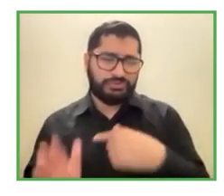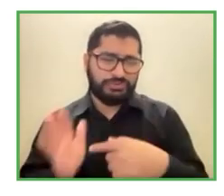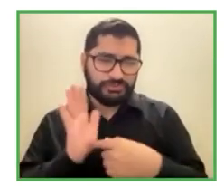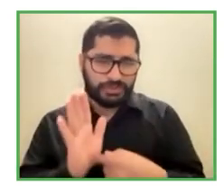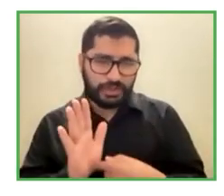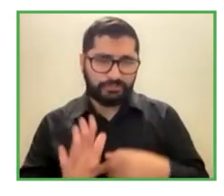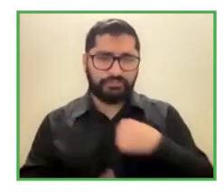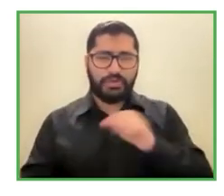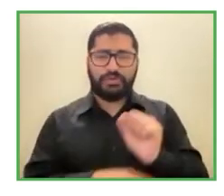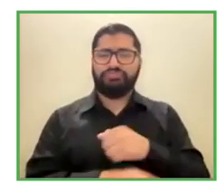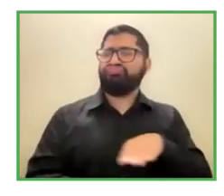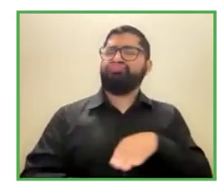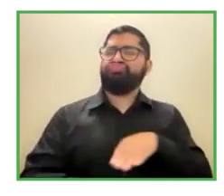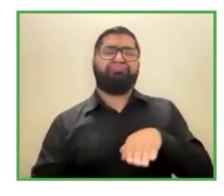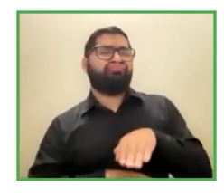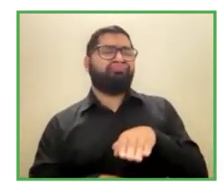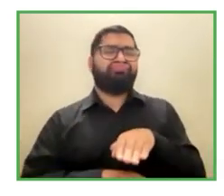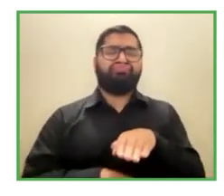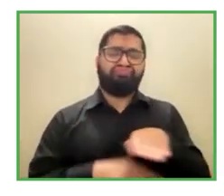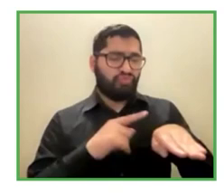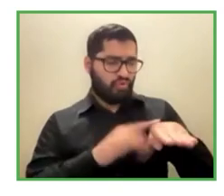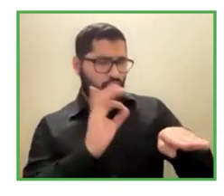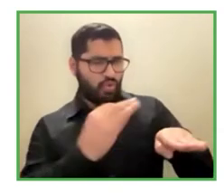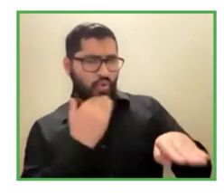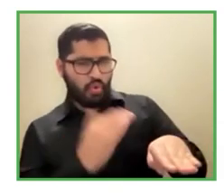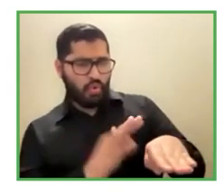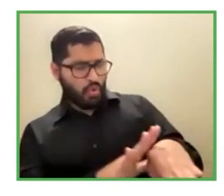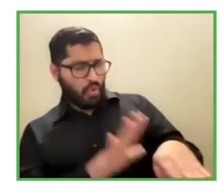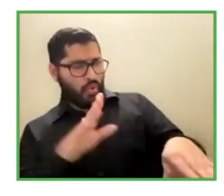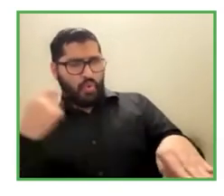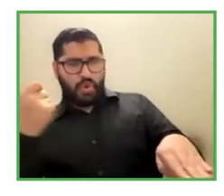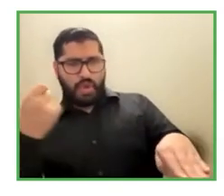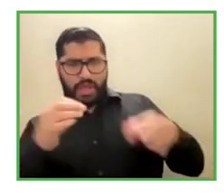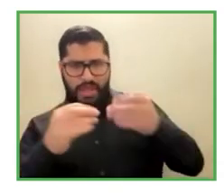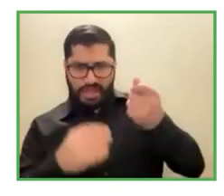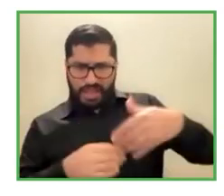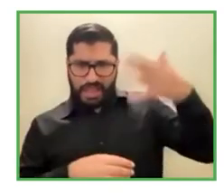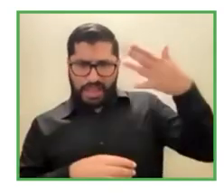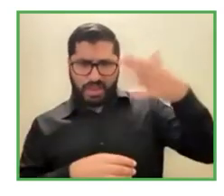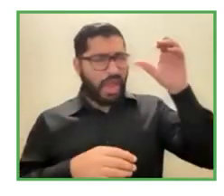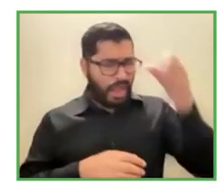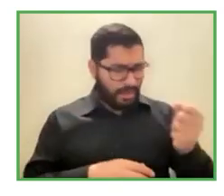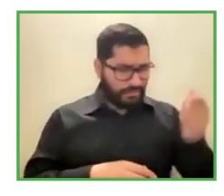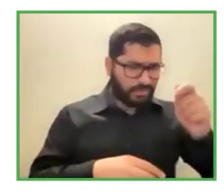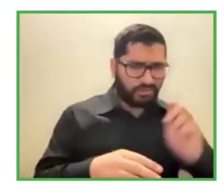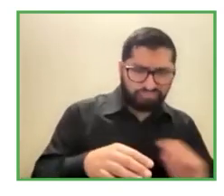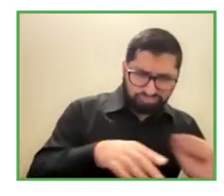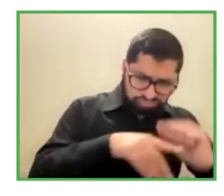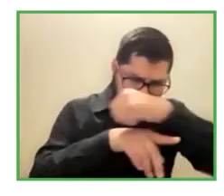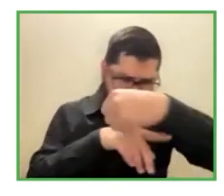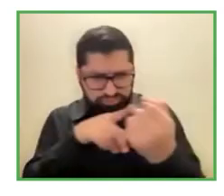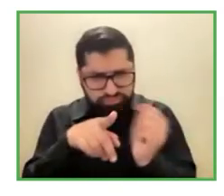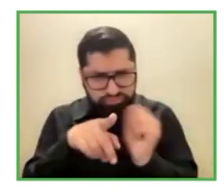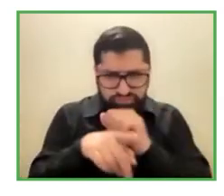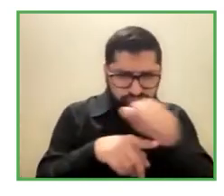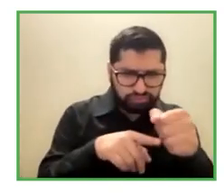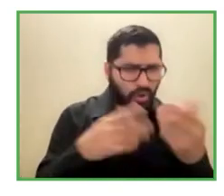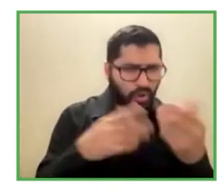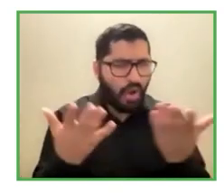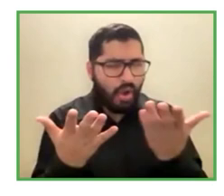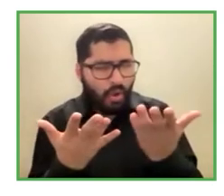y qué pasa si lo raya si le hace algo o nosotros trabajamos por supuesto en los estacionamientos de las empresas